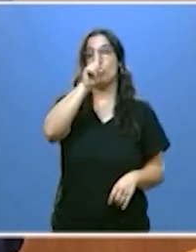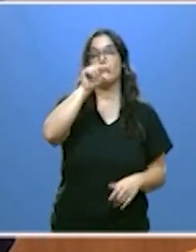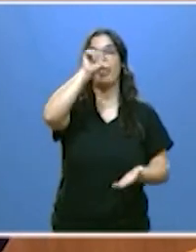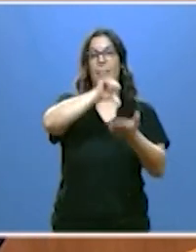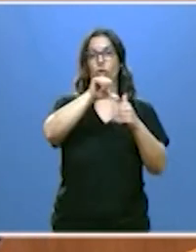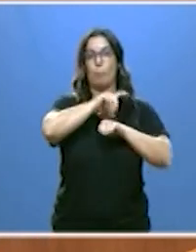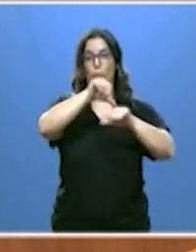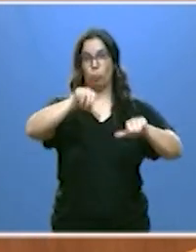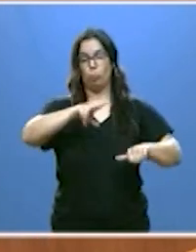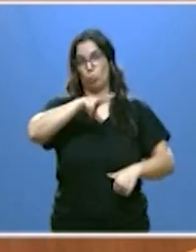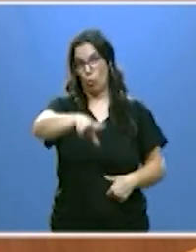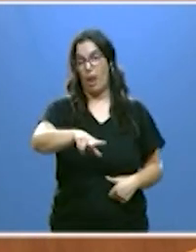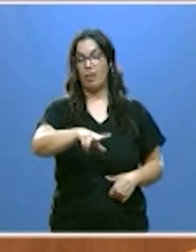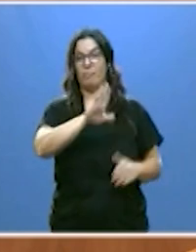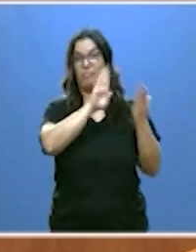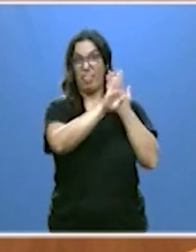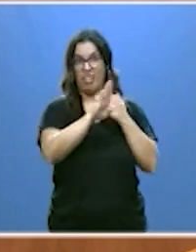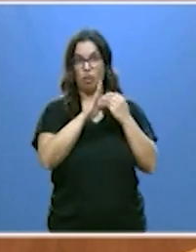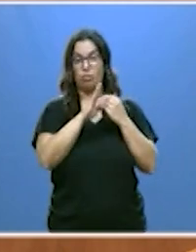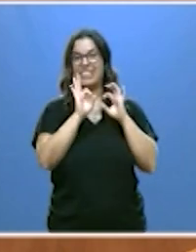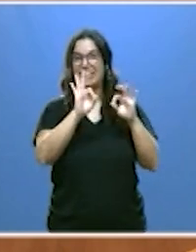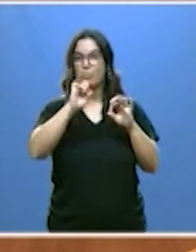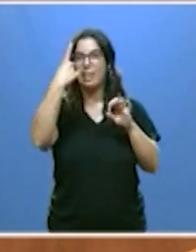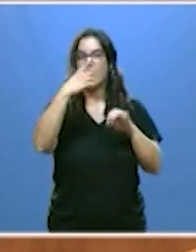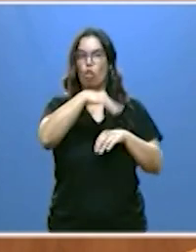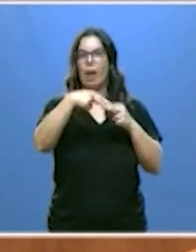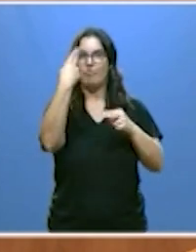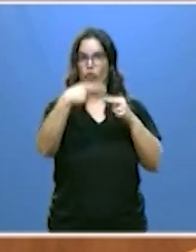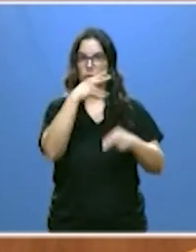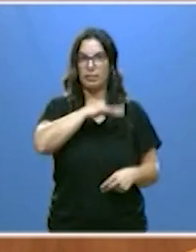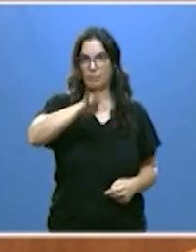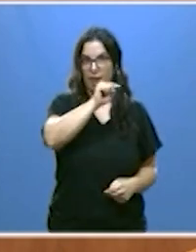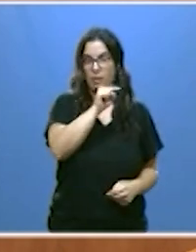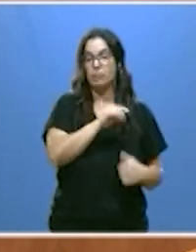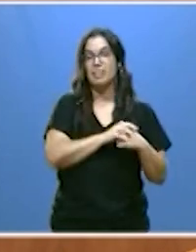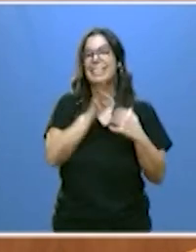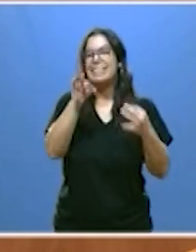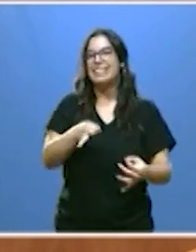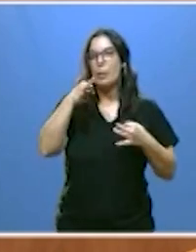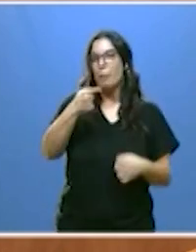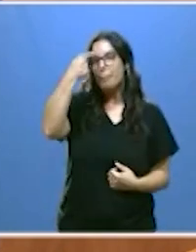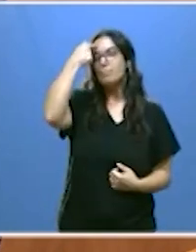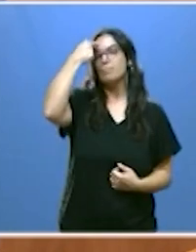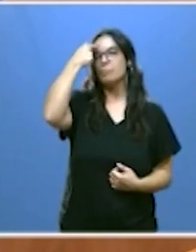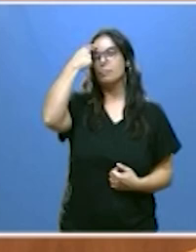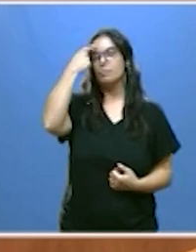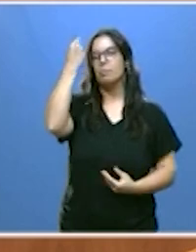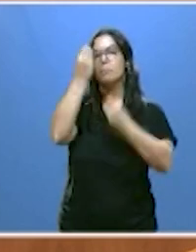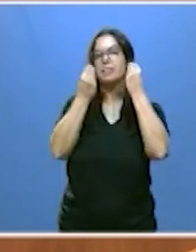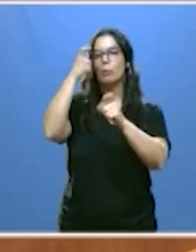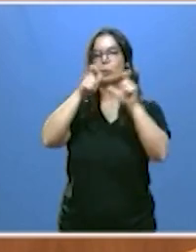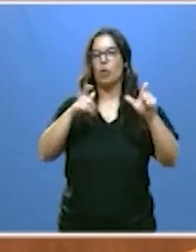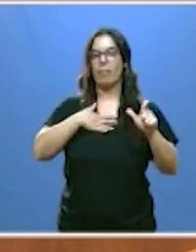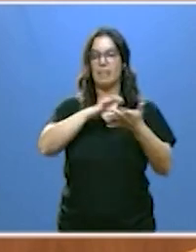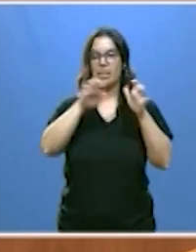especialmente a través de actuaciones en la raya y siempre tenemos presente a los castellanos y leoneses